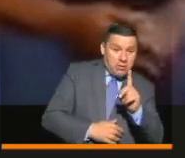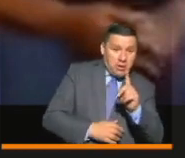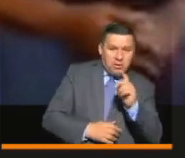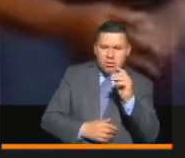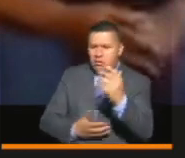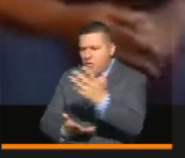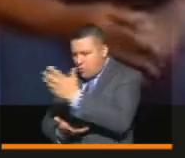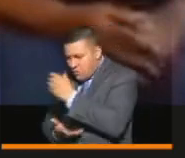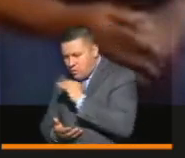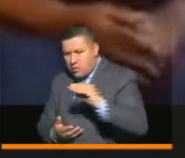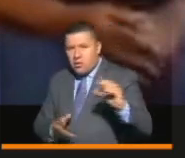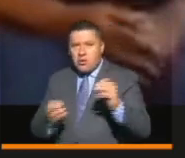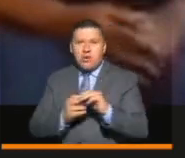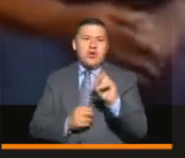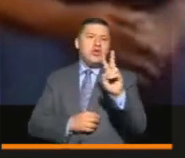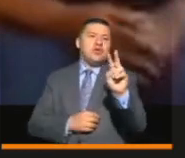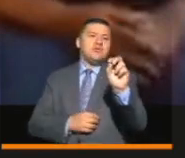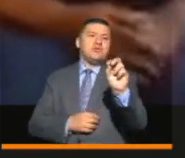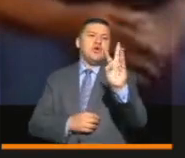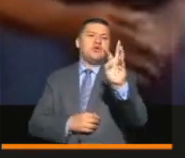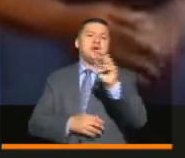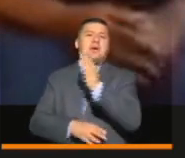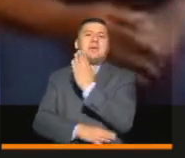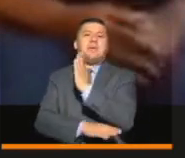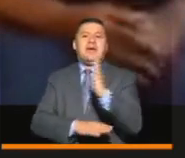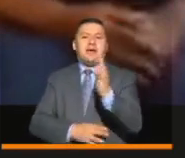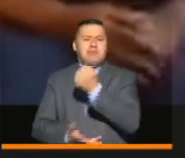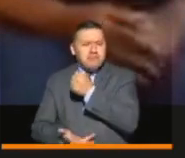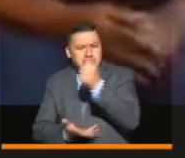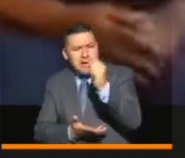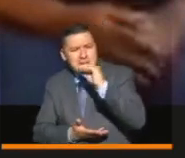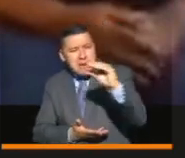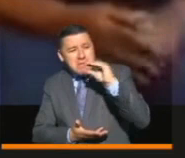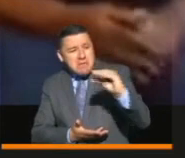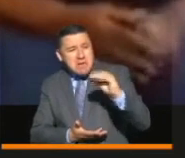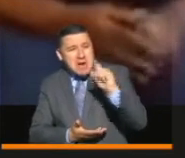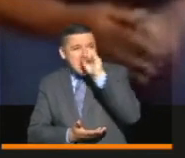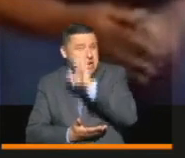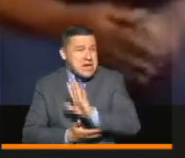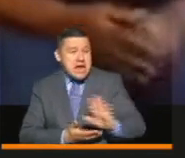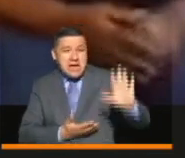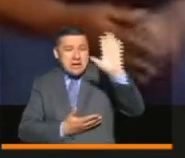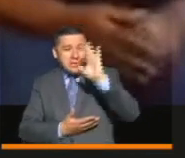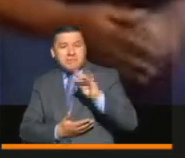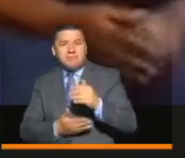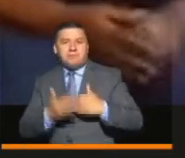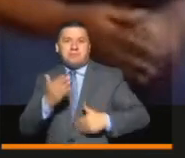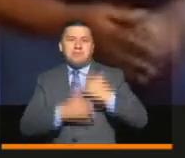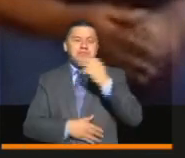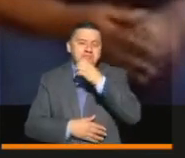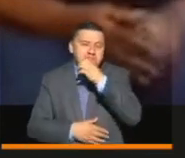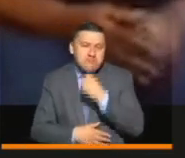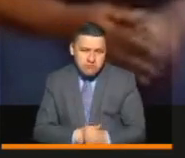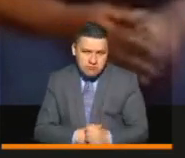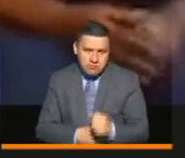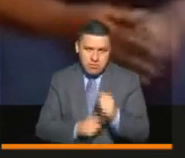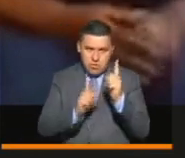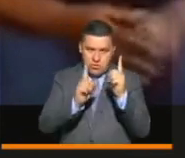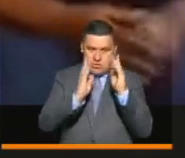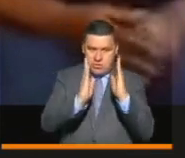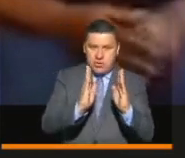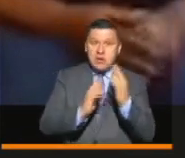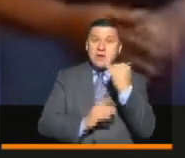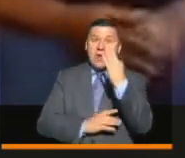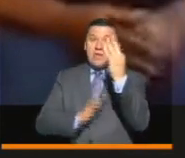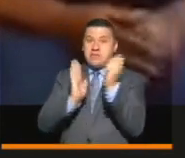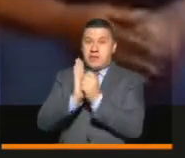ya estamos llegando a 2.8 billones de pesos. Y quisiera entonces empezar con Colombia Mayor, ya llevamos tres